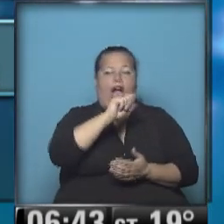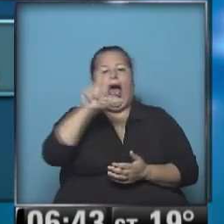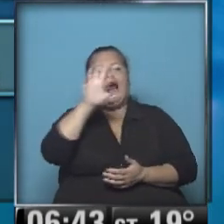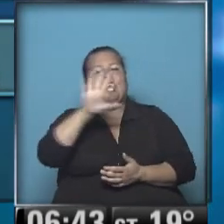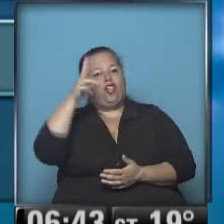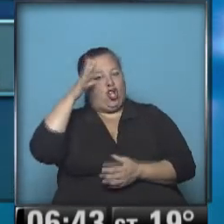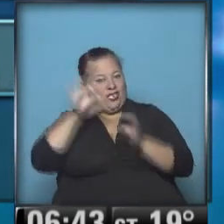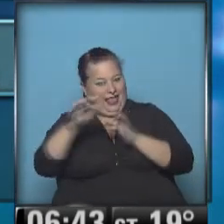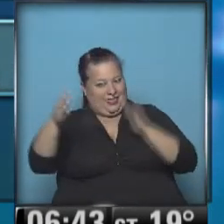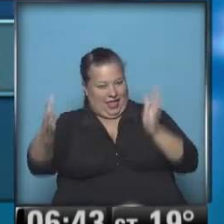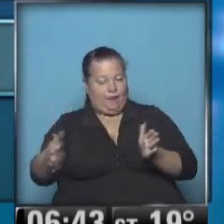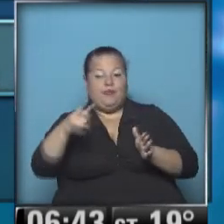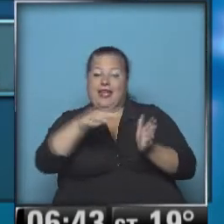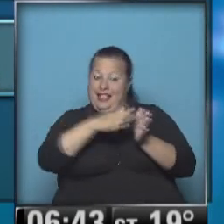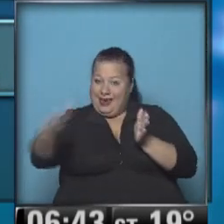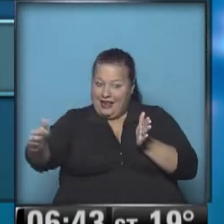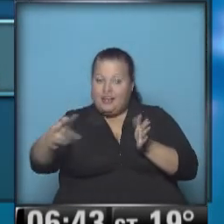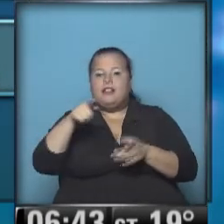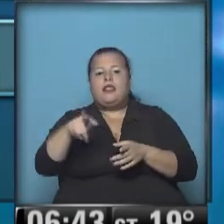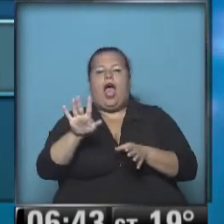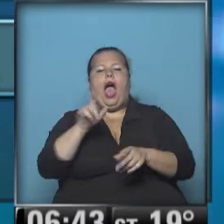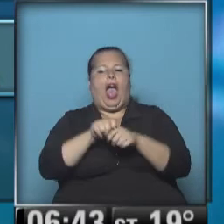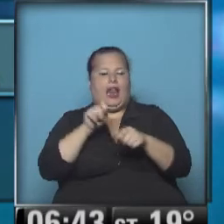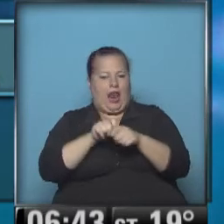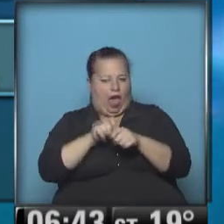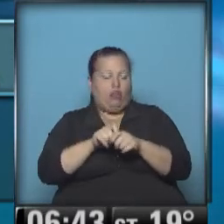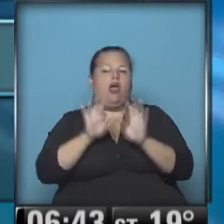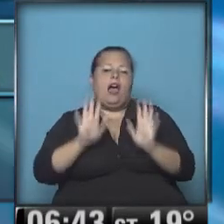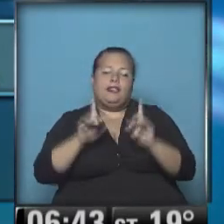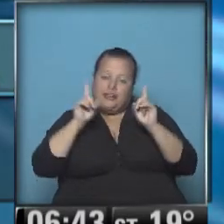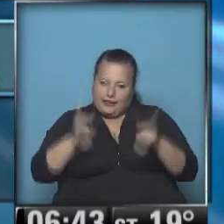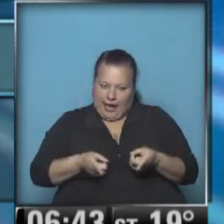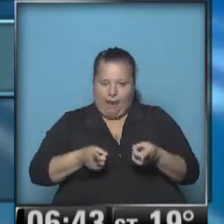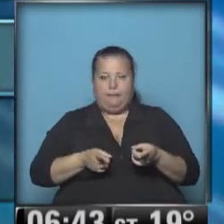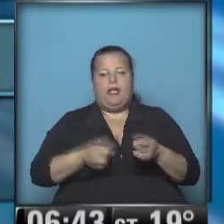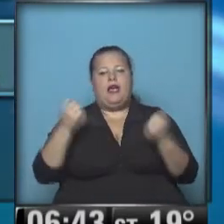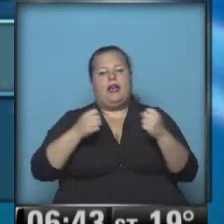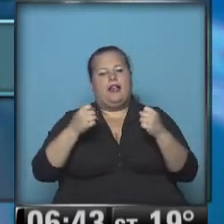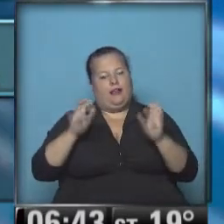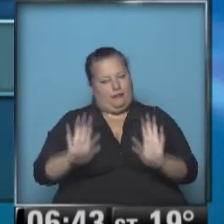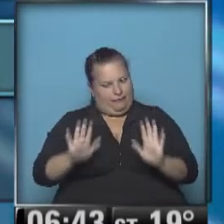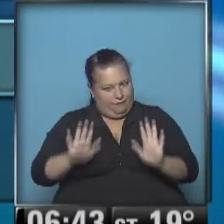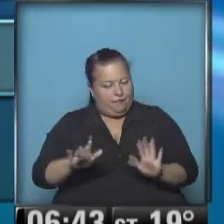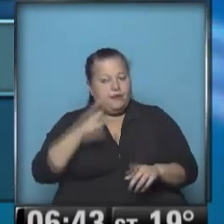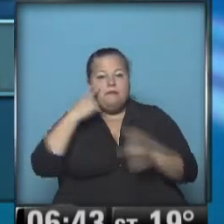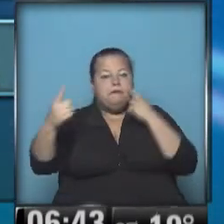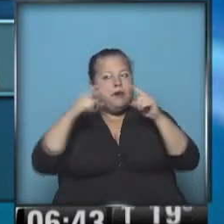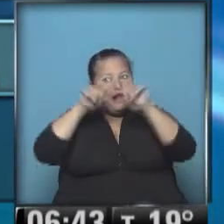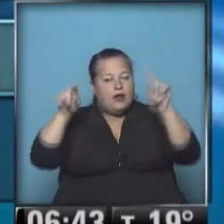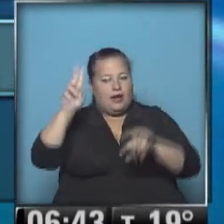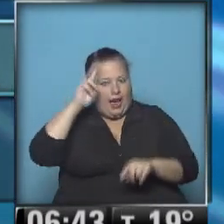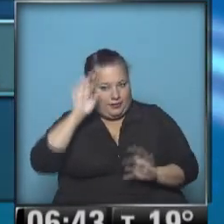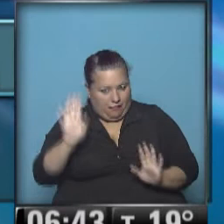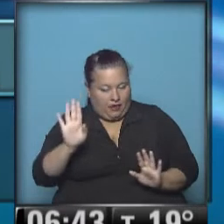580. En este tramo se están realizando obras, así que, también, disminuye la velocidad y respete las indicaciones.